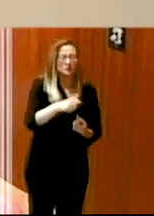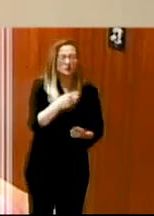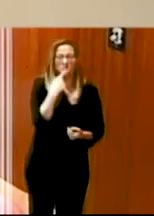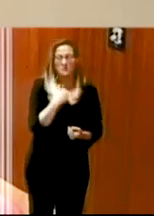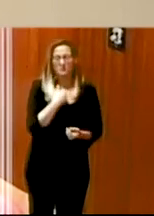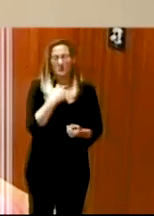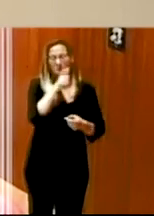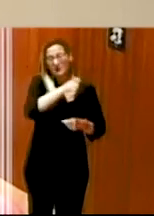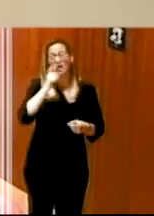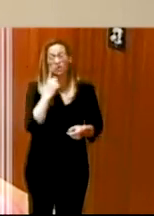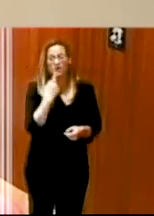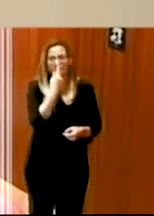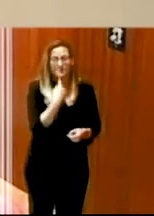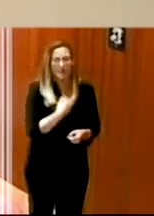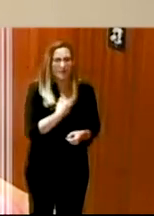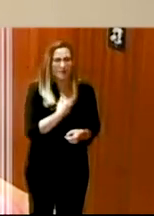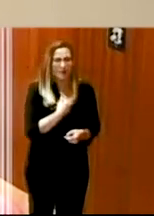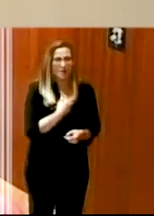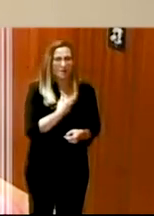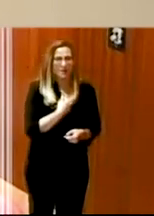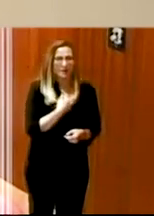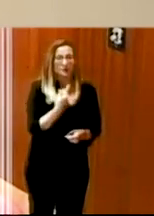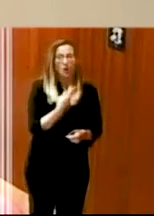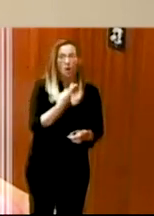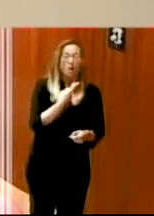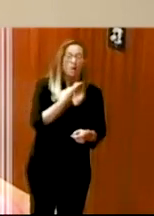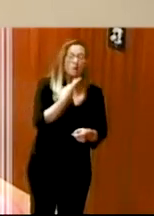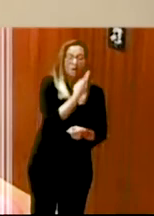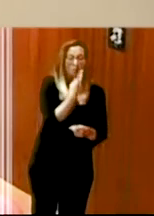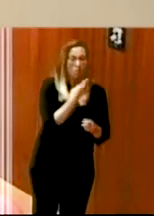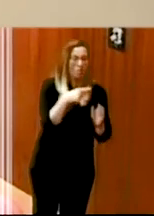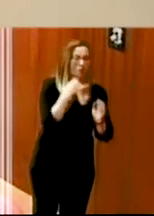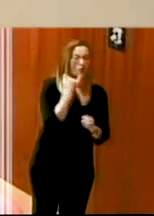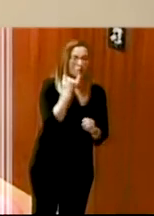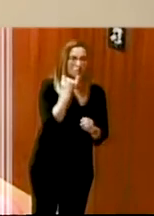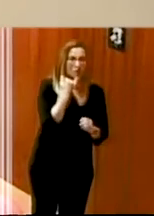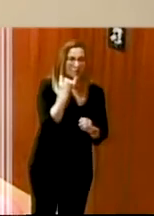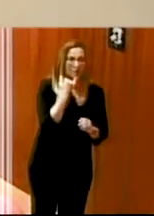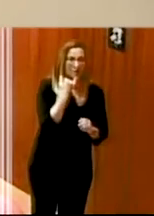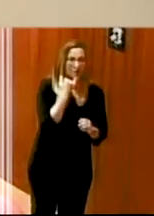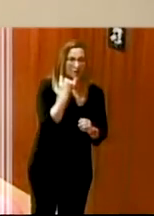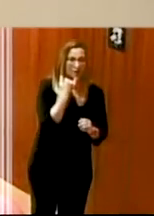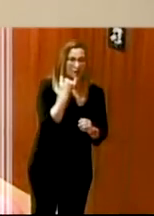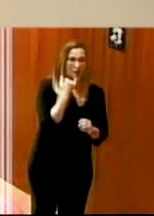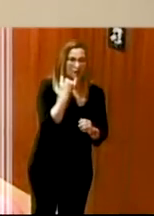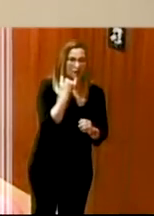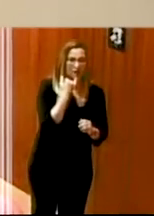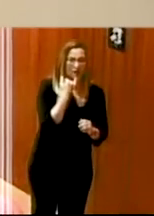las que son bilingües que entienden muy bien la